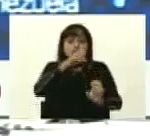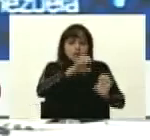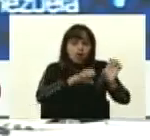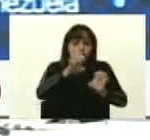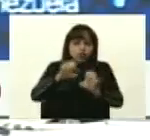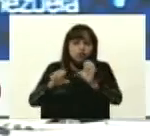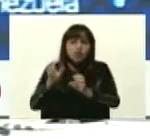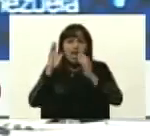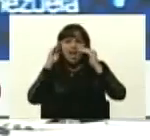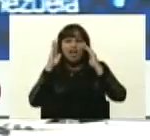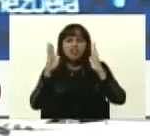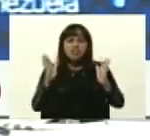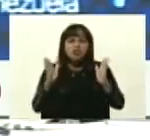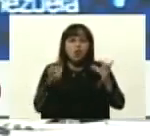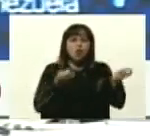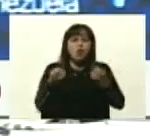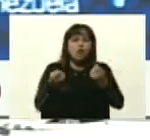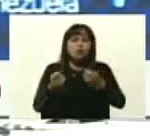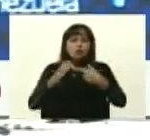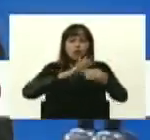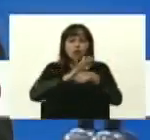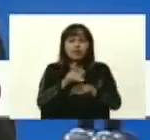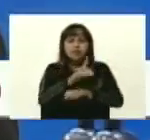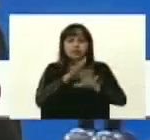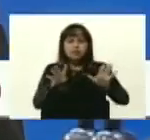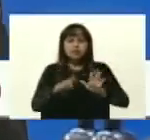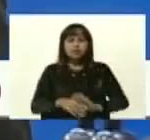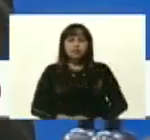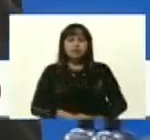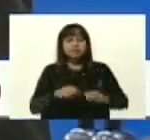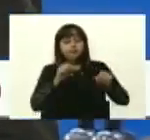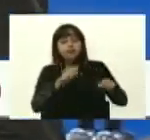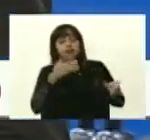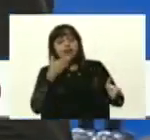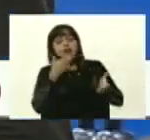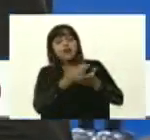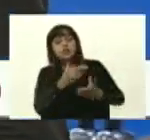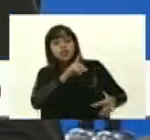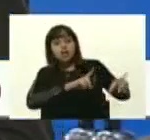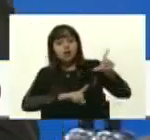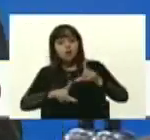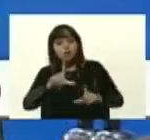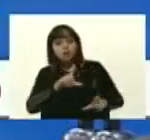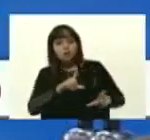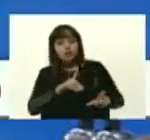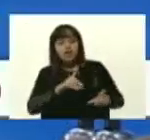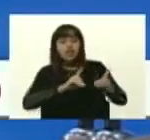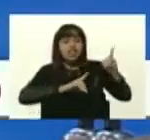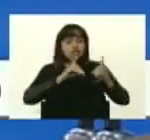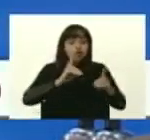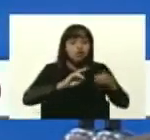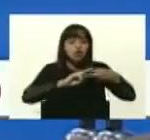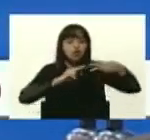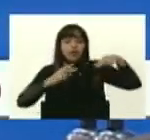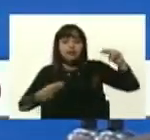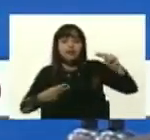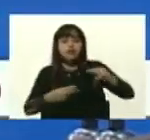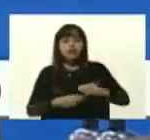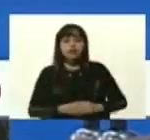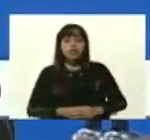y para la atención y el control de la COVID-19. Bueno, le damos las gracias al Laboratorio de Diagnóstico Genético, al